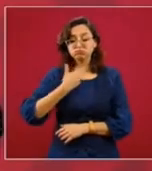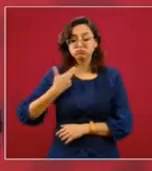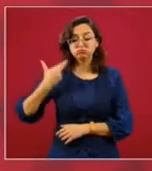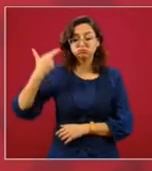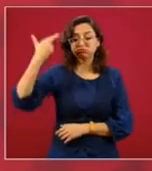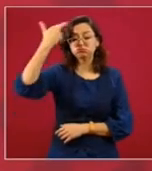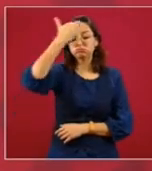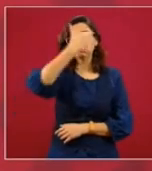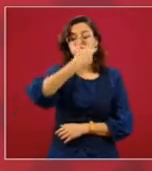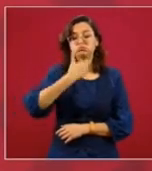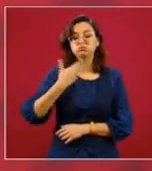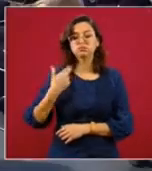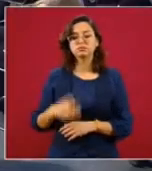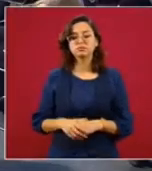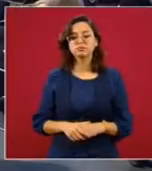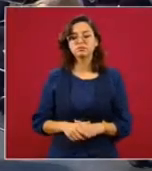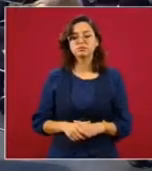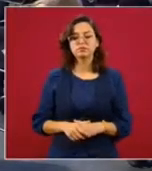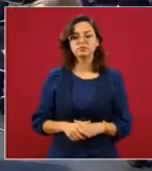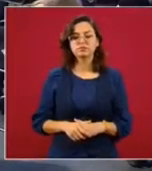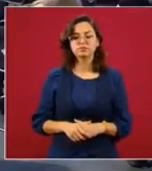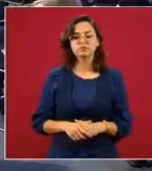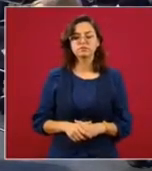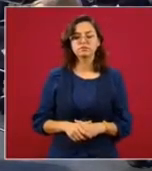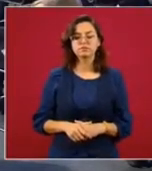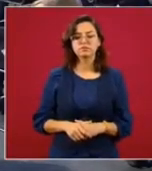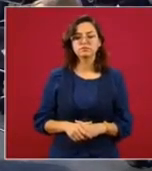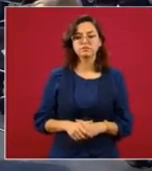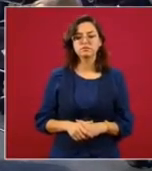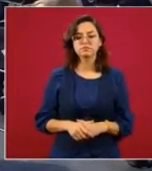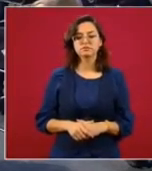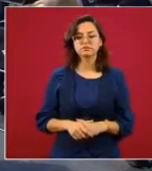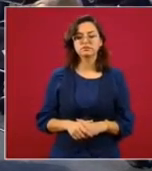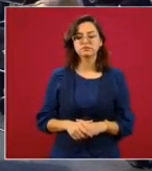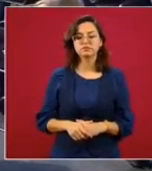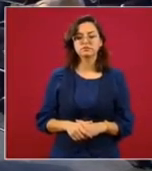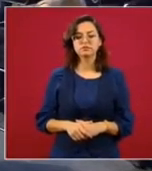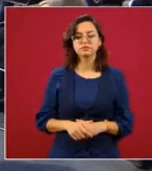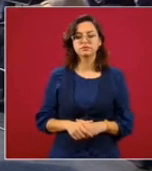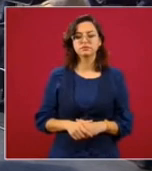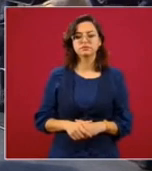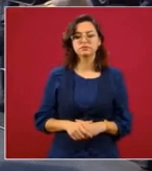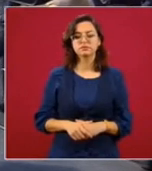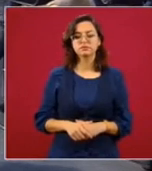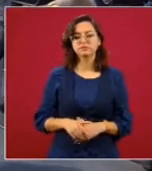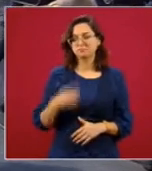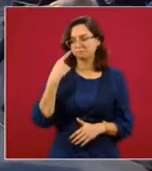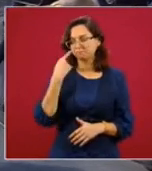A ver, si tenemos la